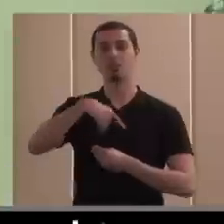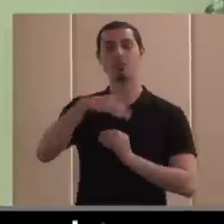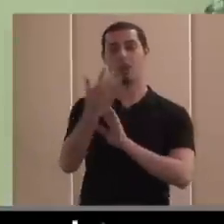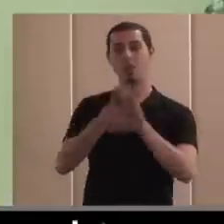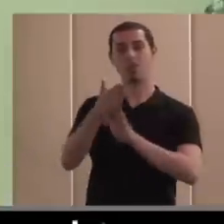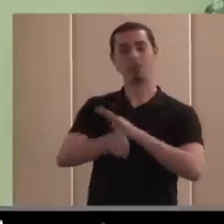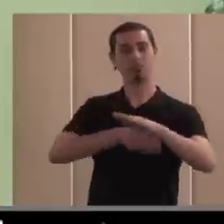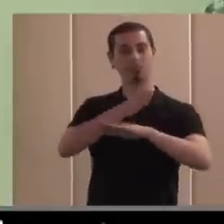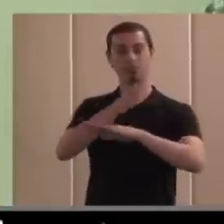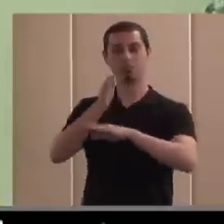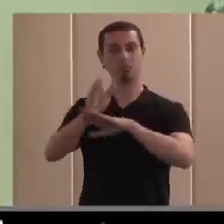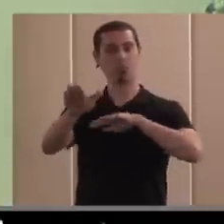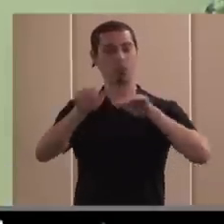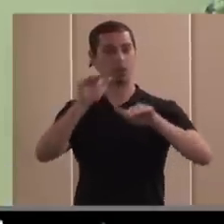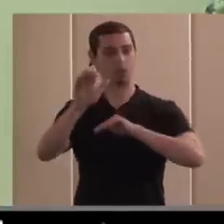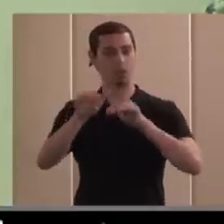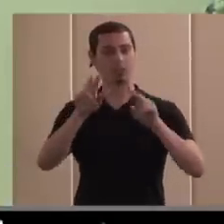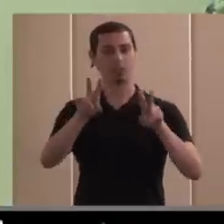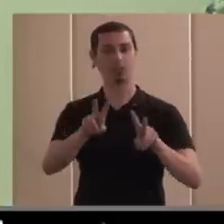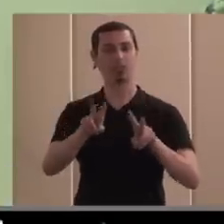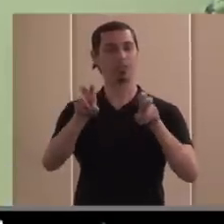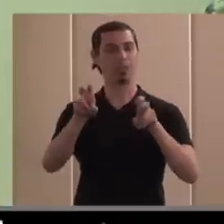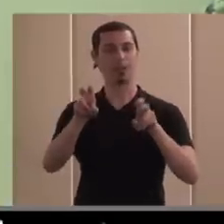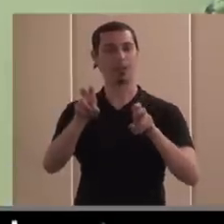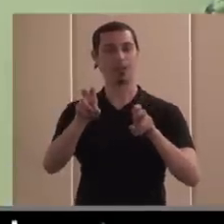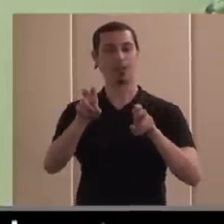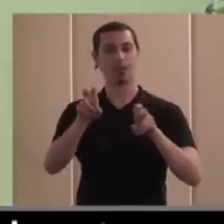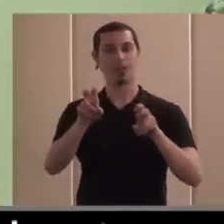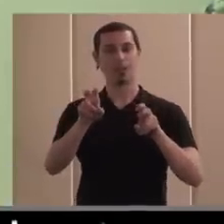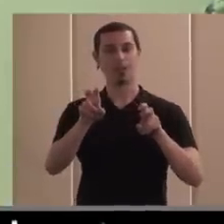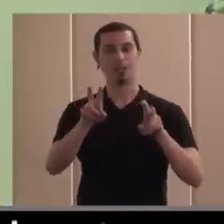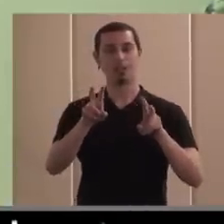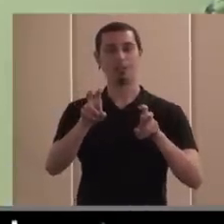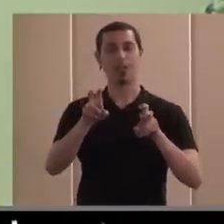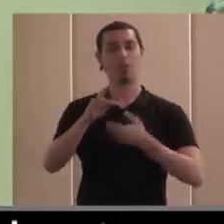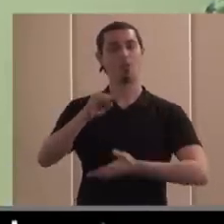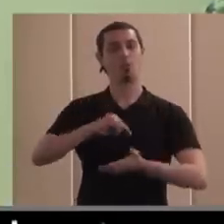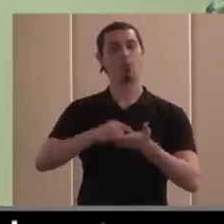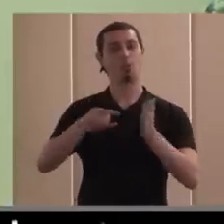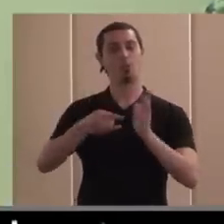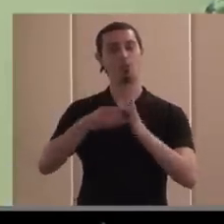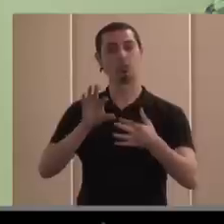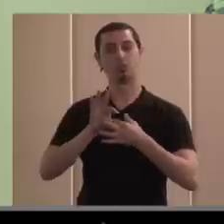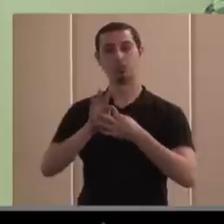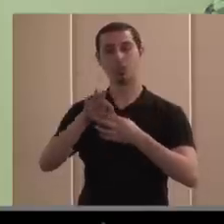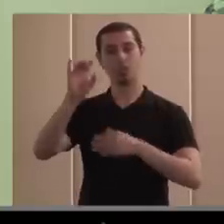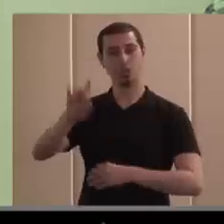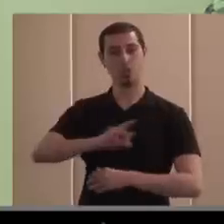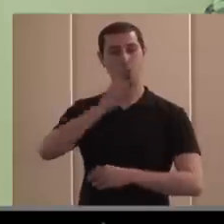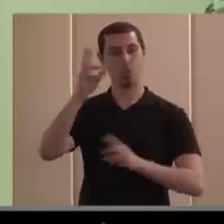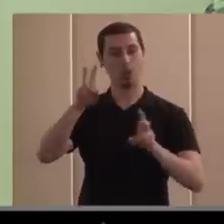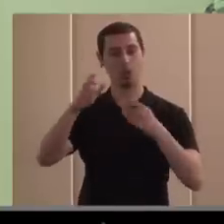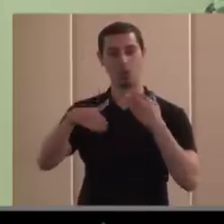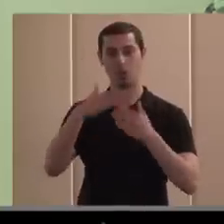convocatorias mientras han existido de proyectos de innovación de investigación y